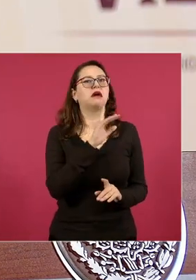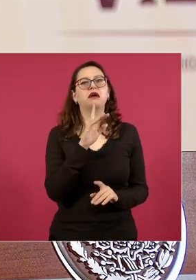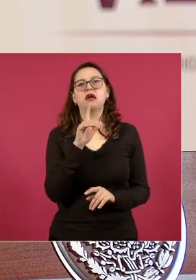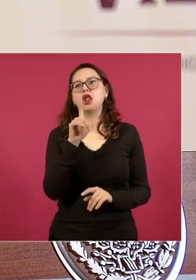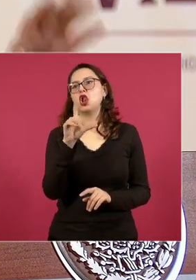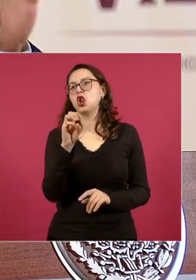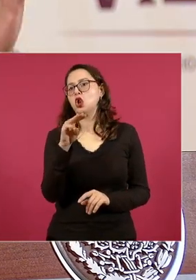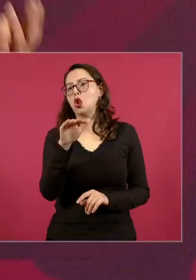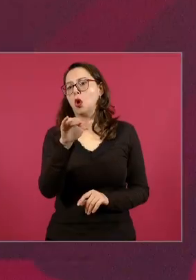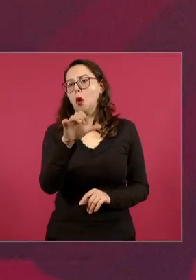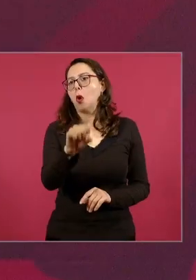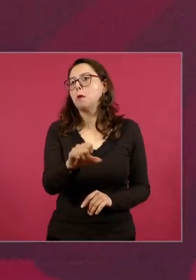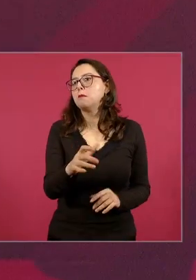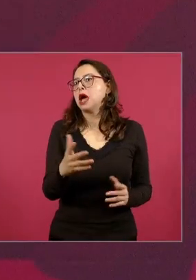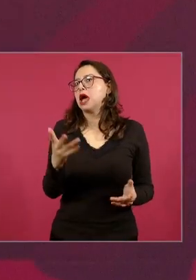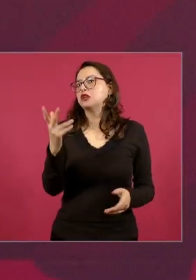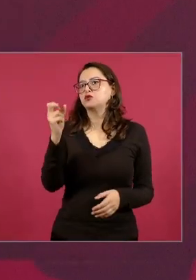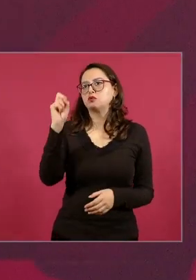o Lanco